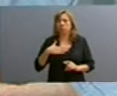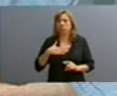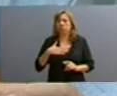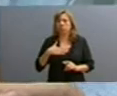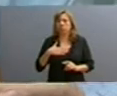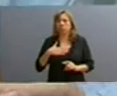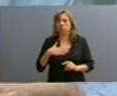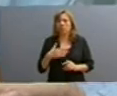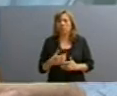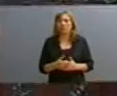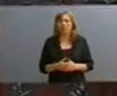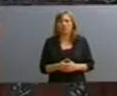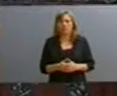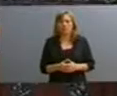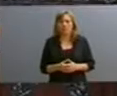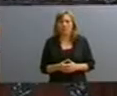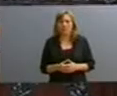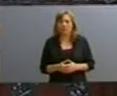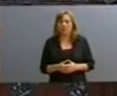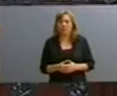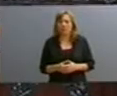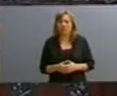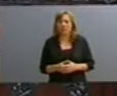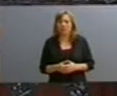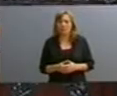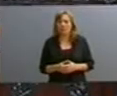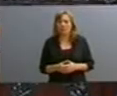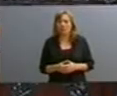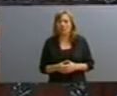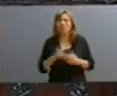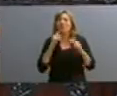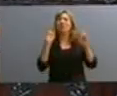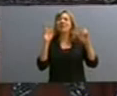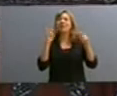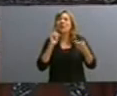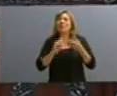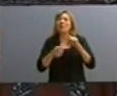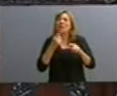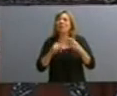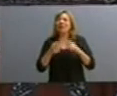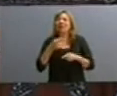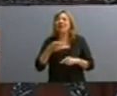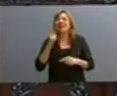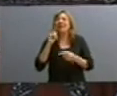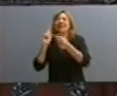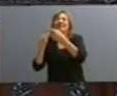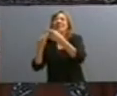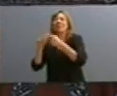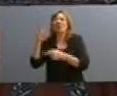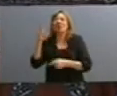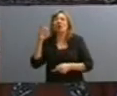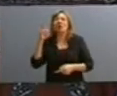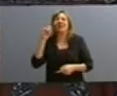el tema del acuerdo de memorándum de entendimiento entre la República